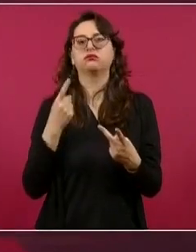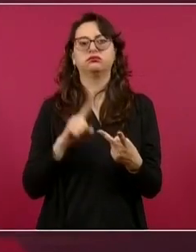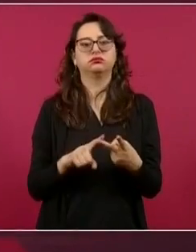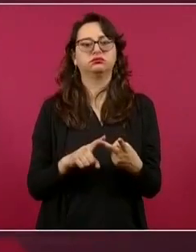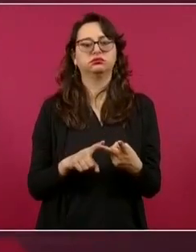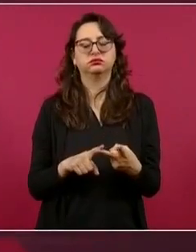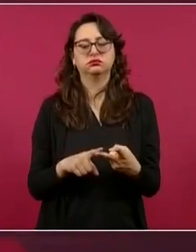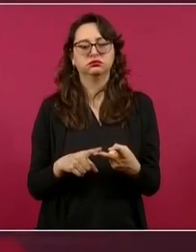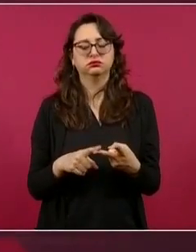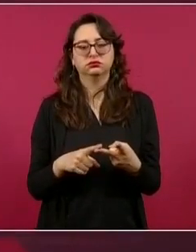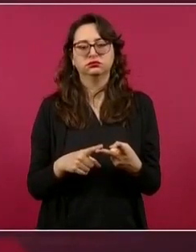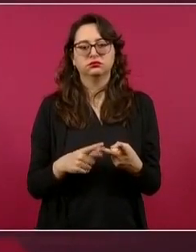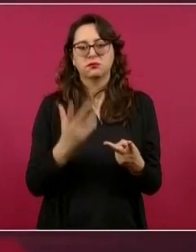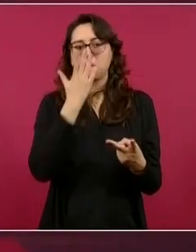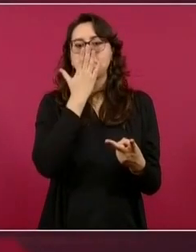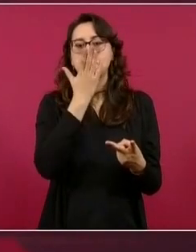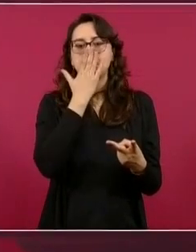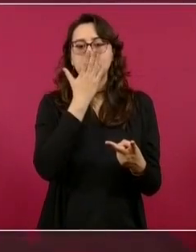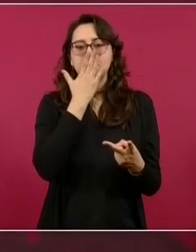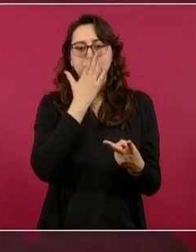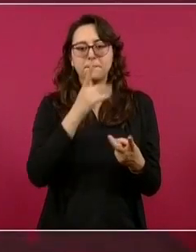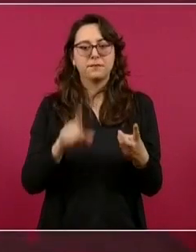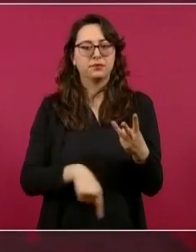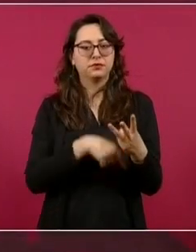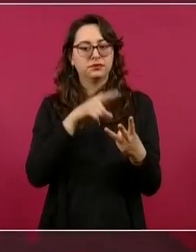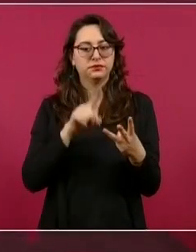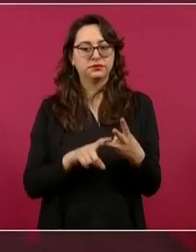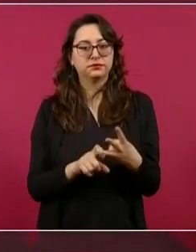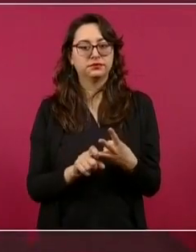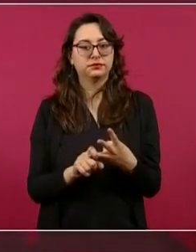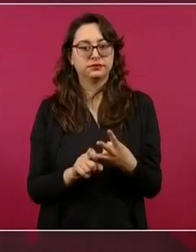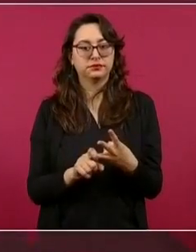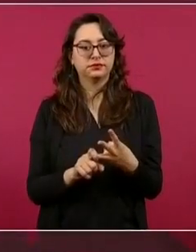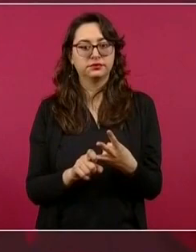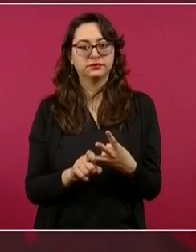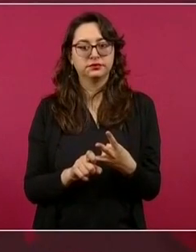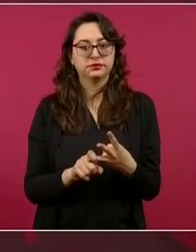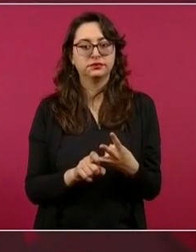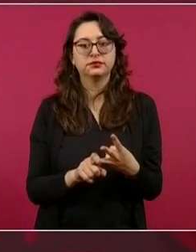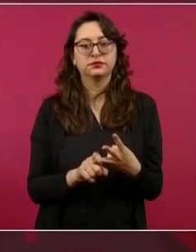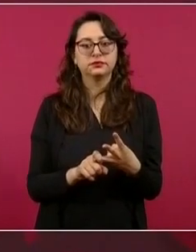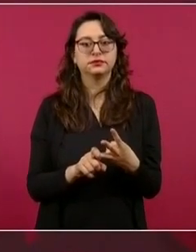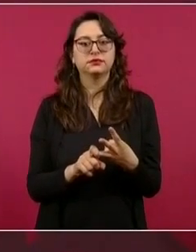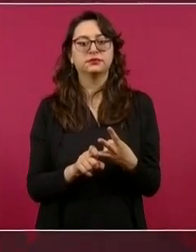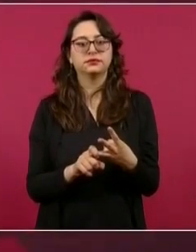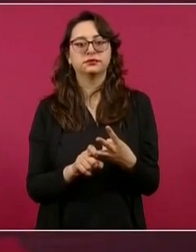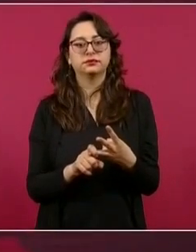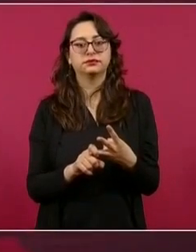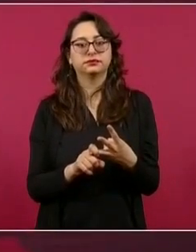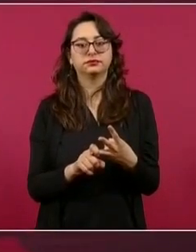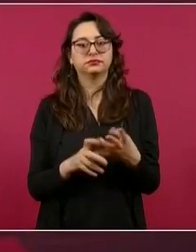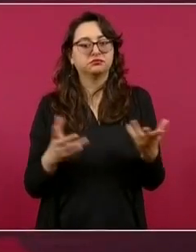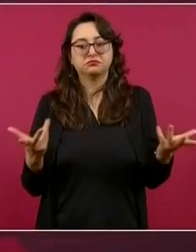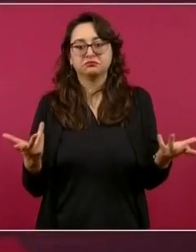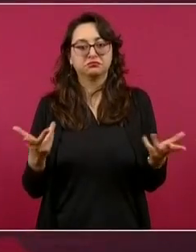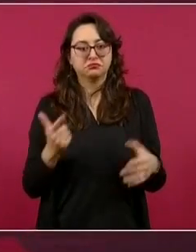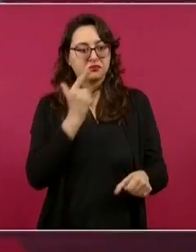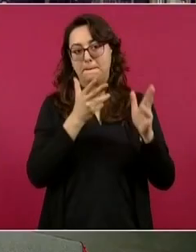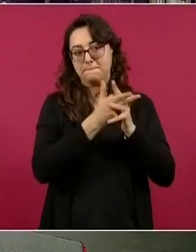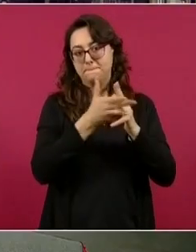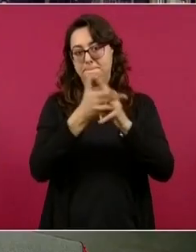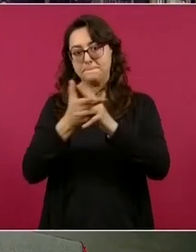en Sonora, en todos lados.